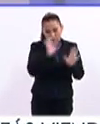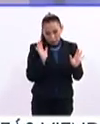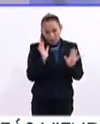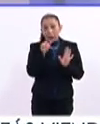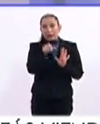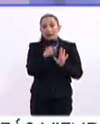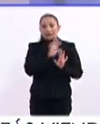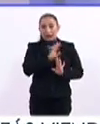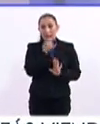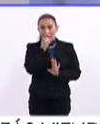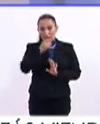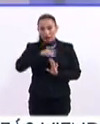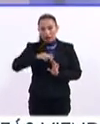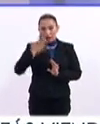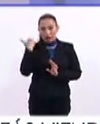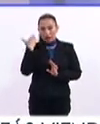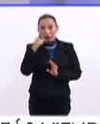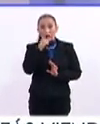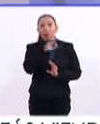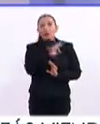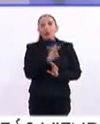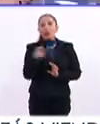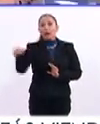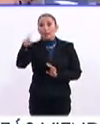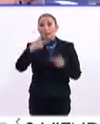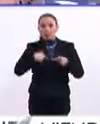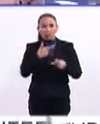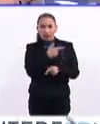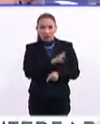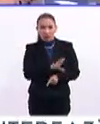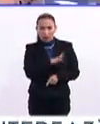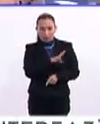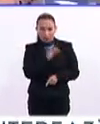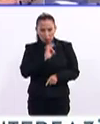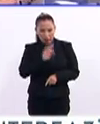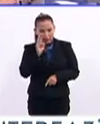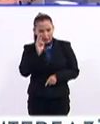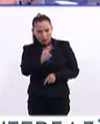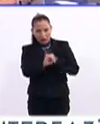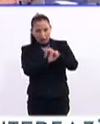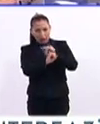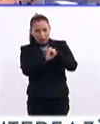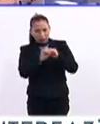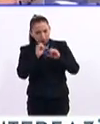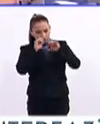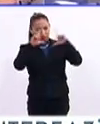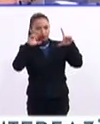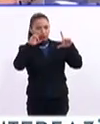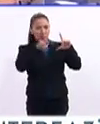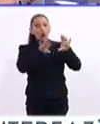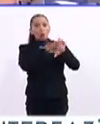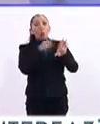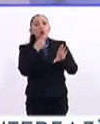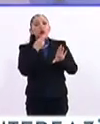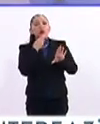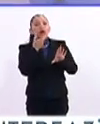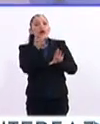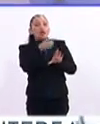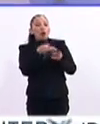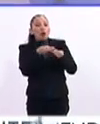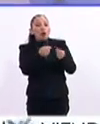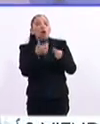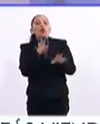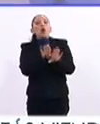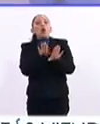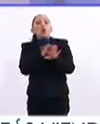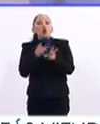esto, como bien lo comentas Ana, van a poder, la gente en general, población, va a poder ver cómo se utilizaron estos recursos,